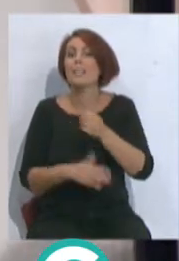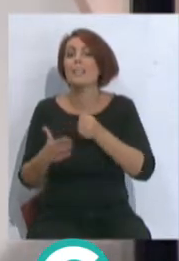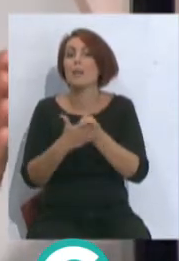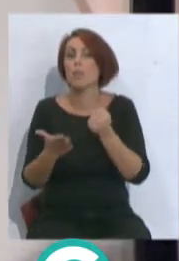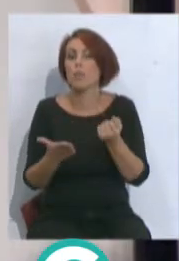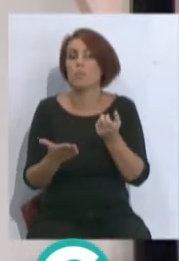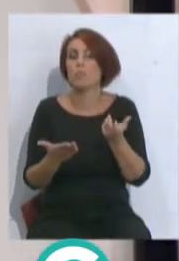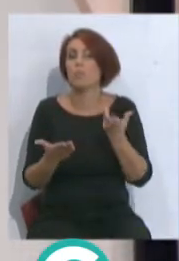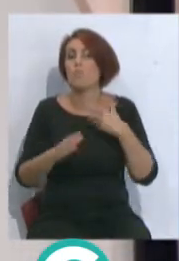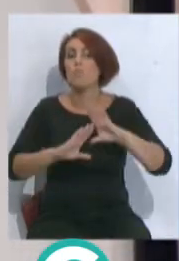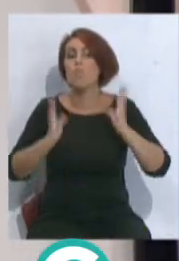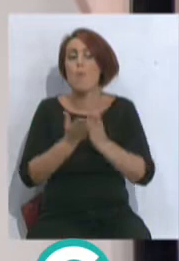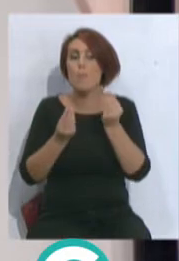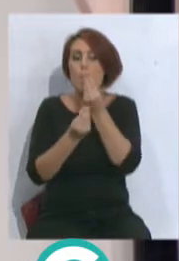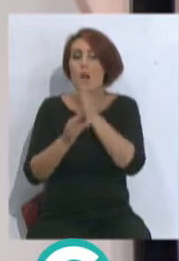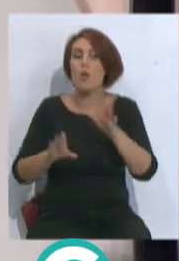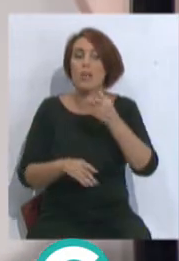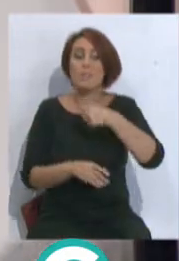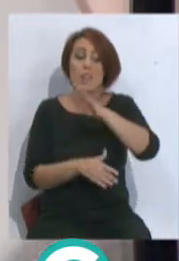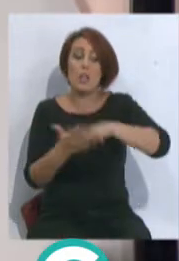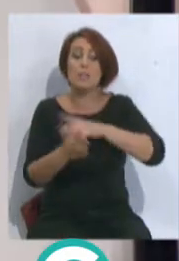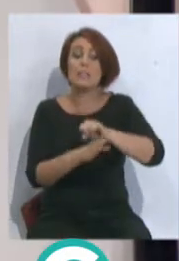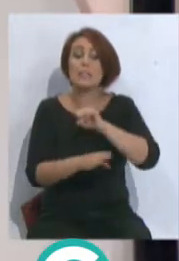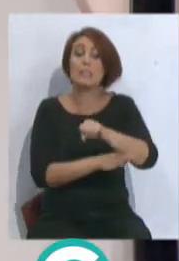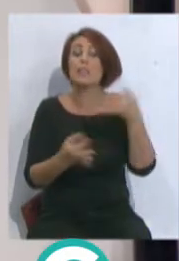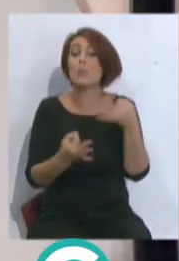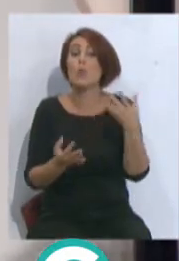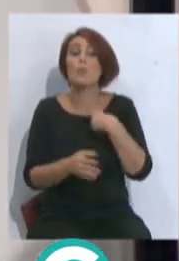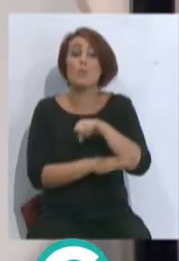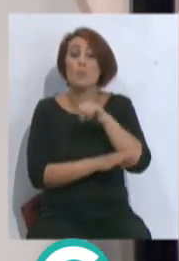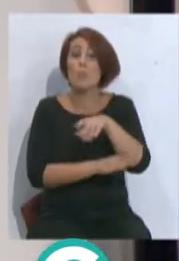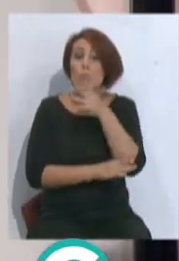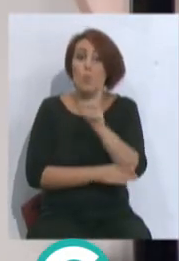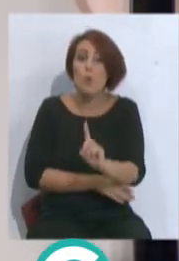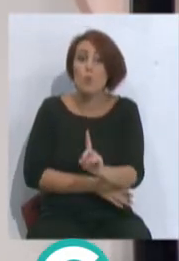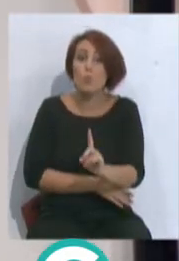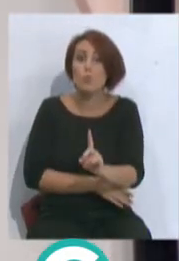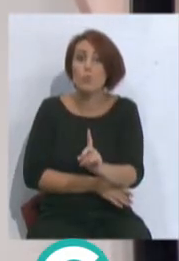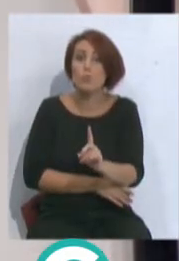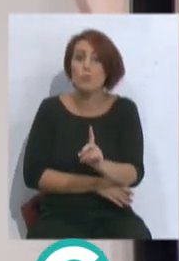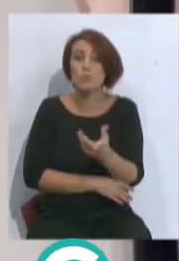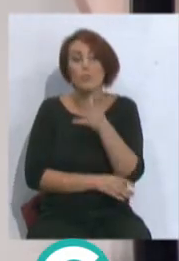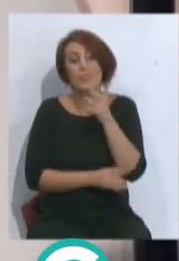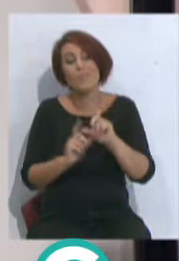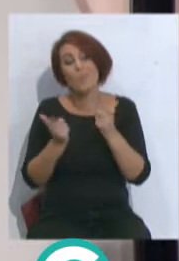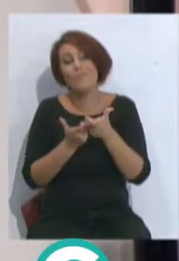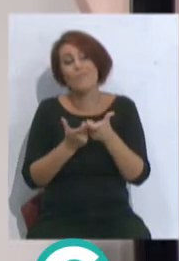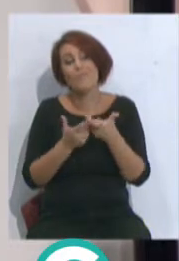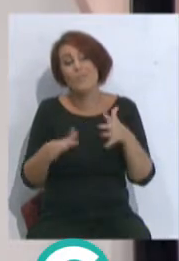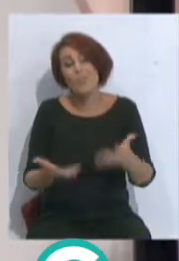de los mejores del mundo, pues hubiéramos ganado el Barcelona. ¿Qué pasa? ¿Por qué no le ganamos? Porque tenemos un equipo regulenchi.